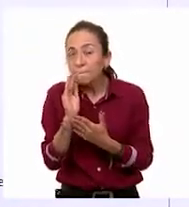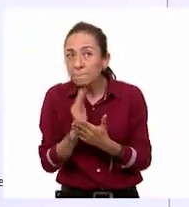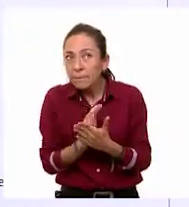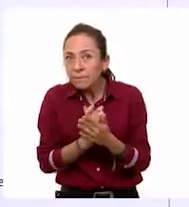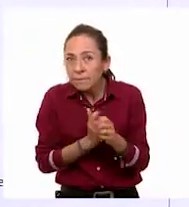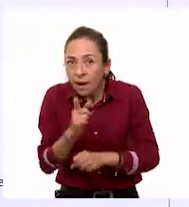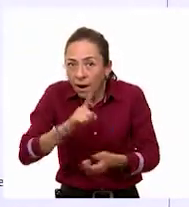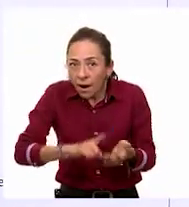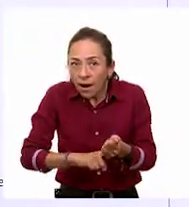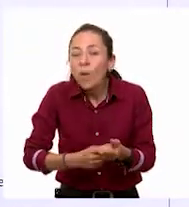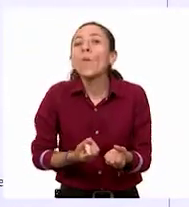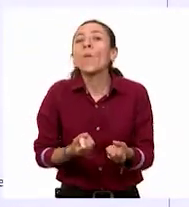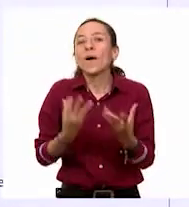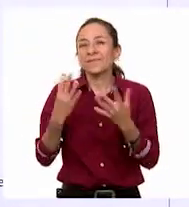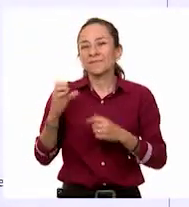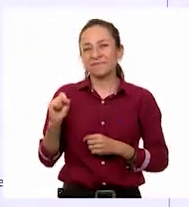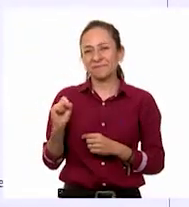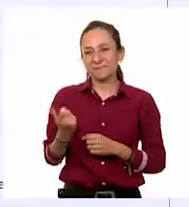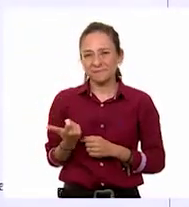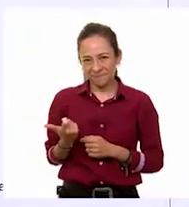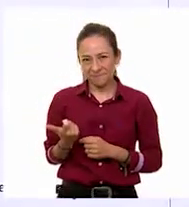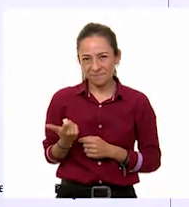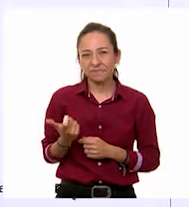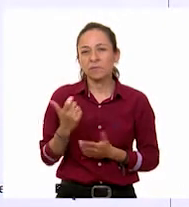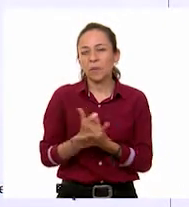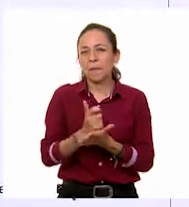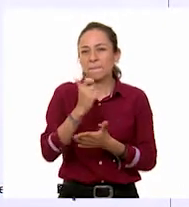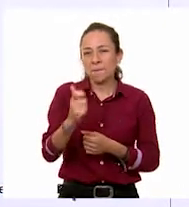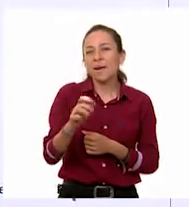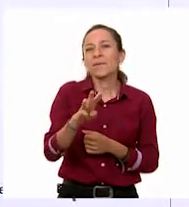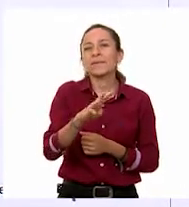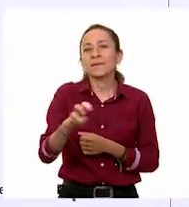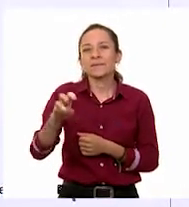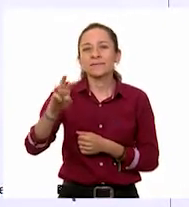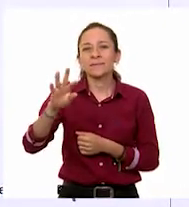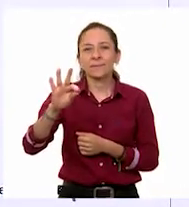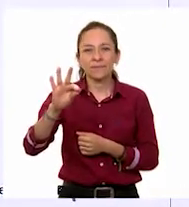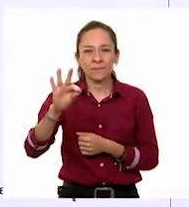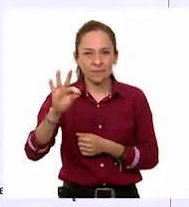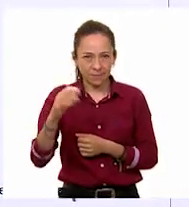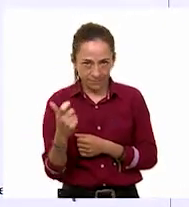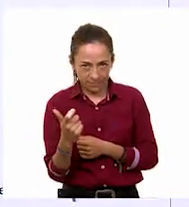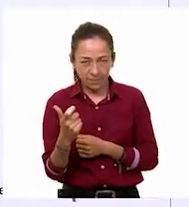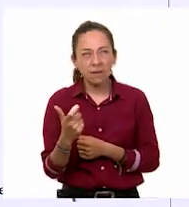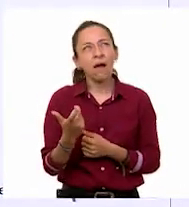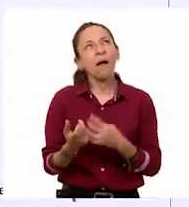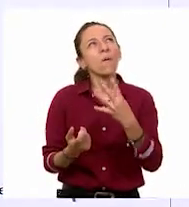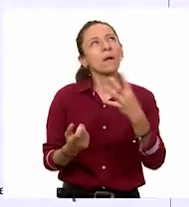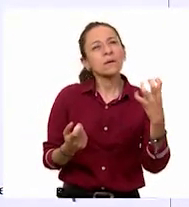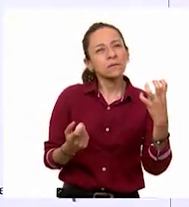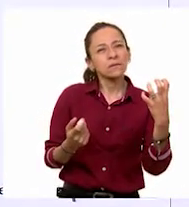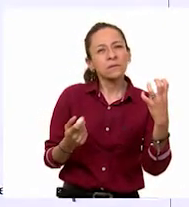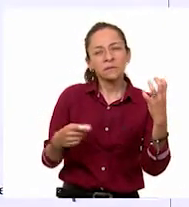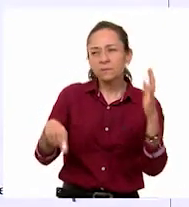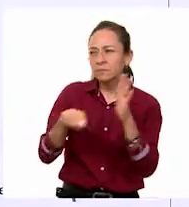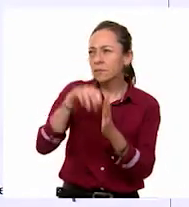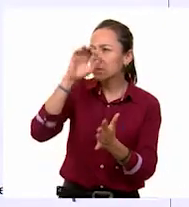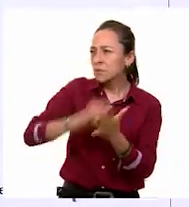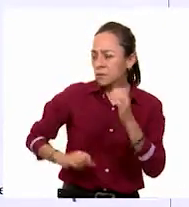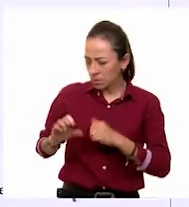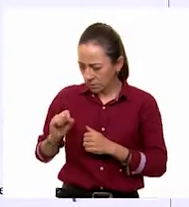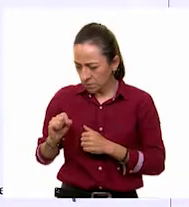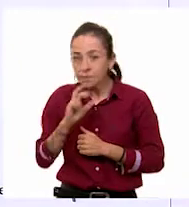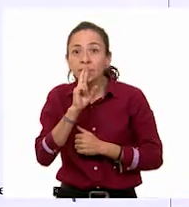pesos. Y entonces se pagarán 340 pesos. Porque 400 menos 60 es igual a